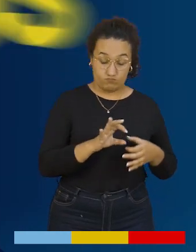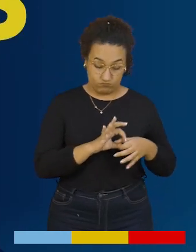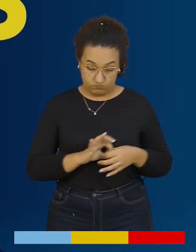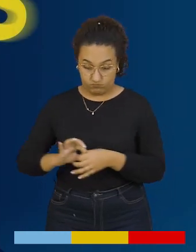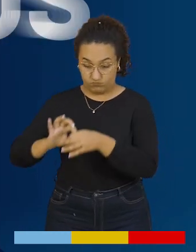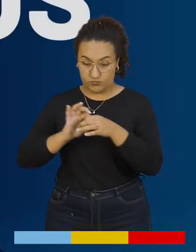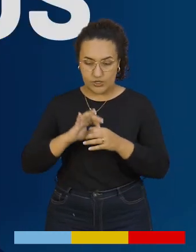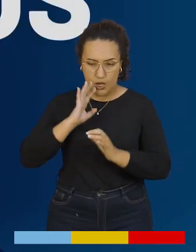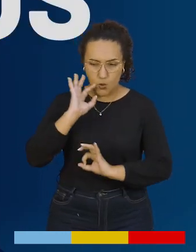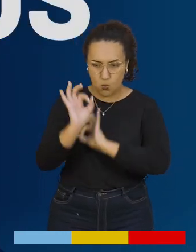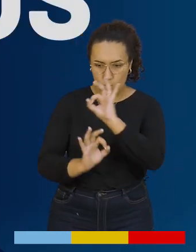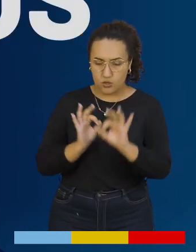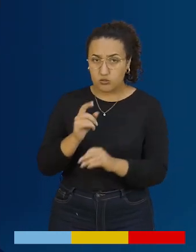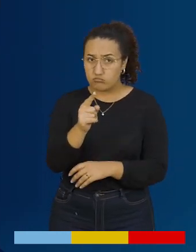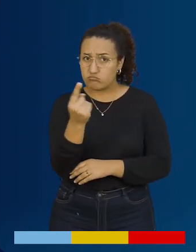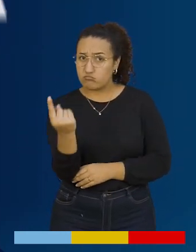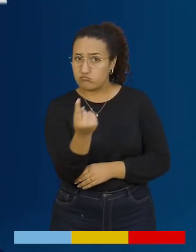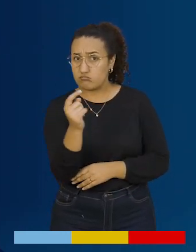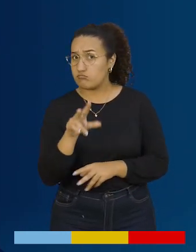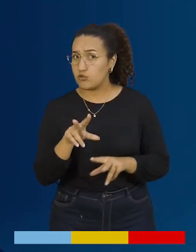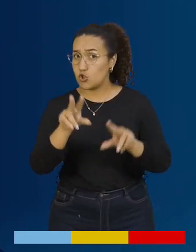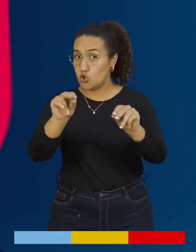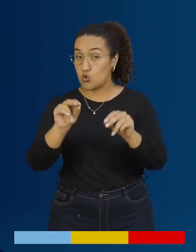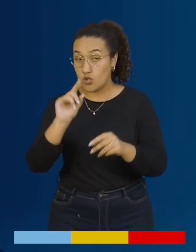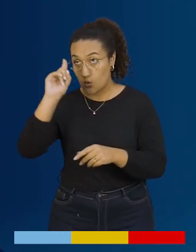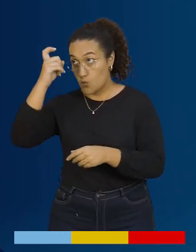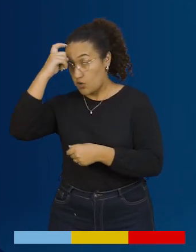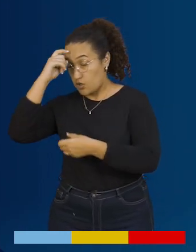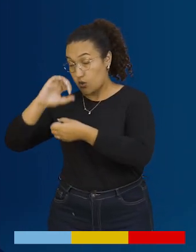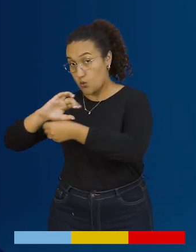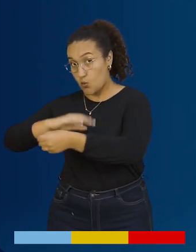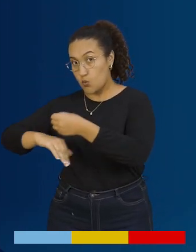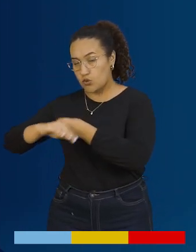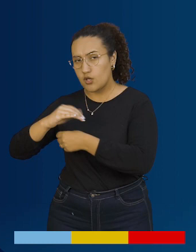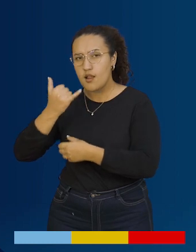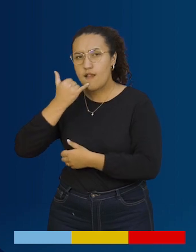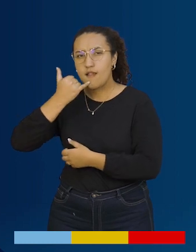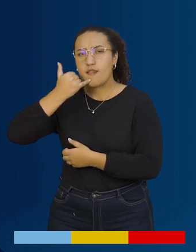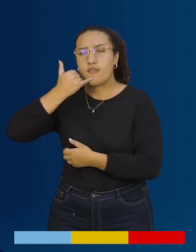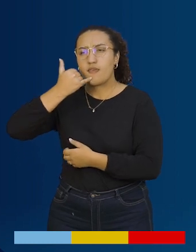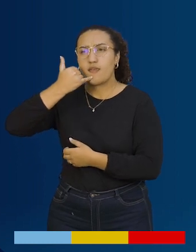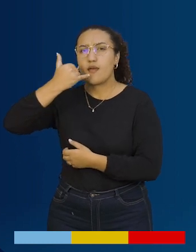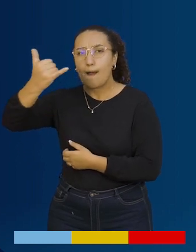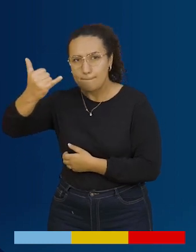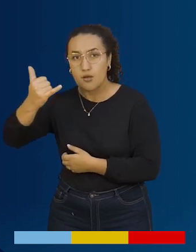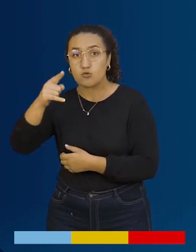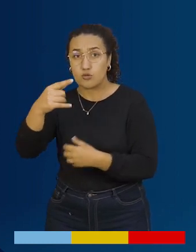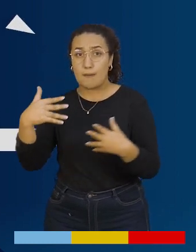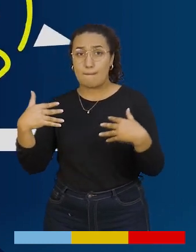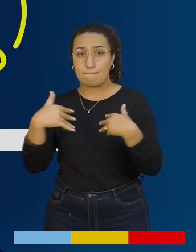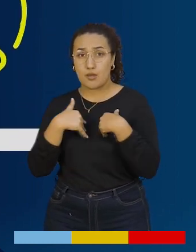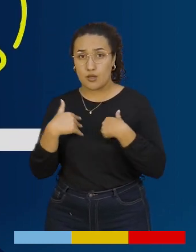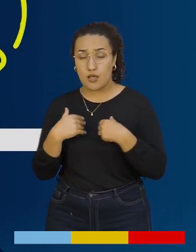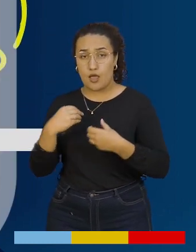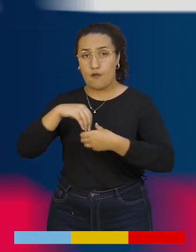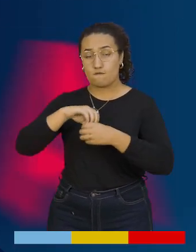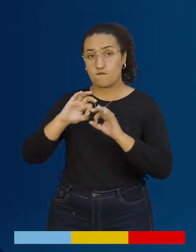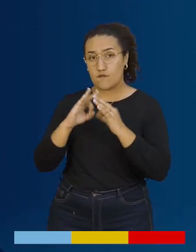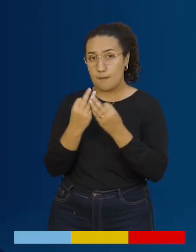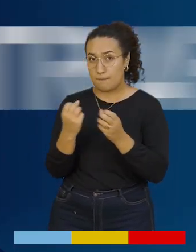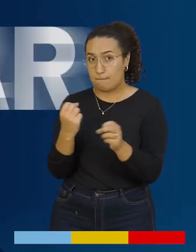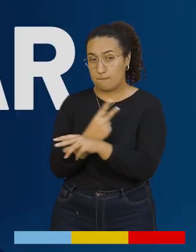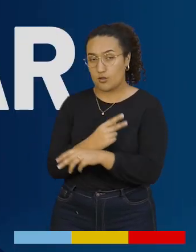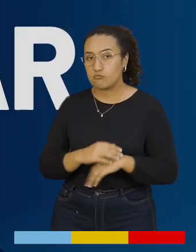Entre todos nos cuidamos. Recuerda que no estás sola y la gobernación de Cundinamarca tiene una línea de atención si eres